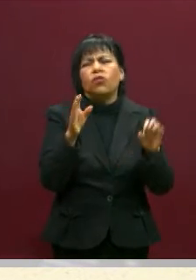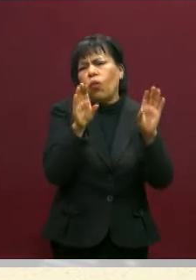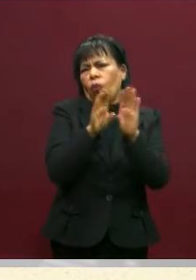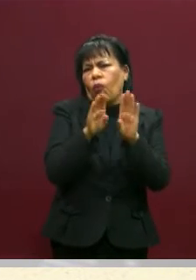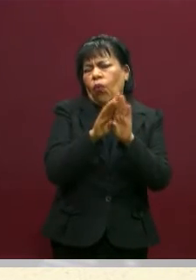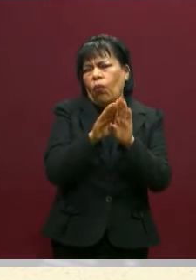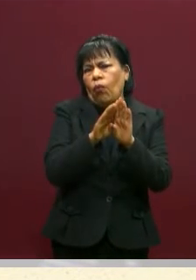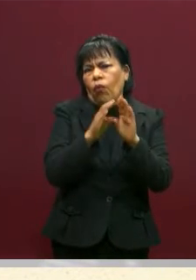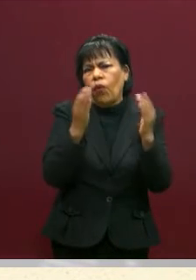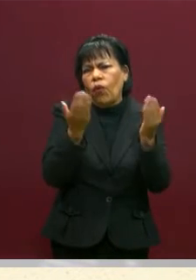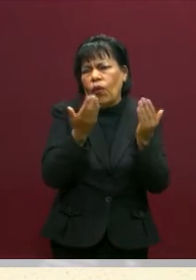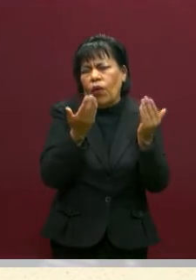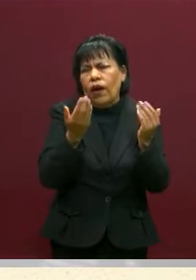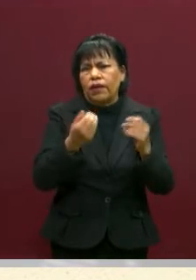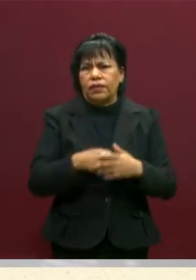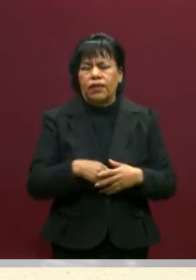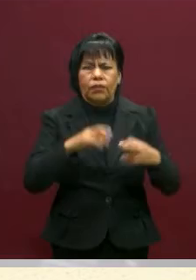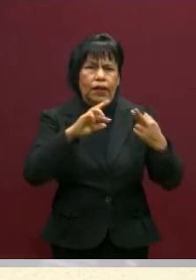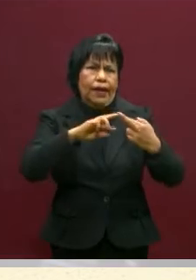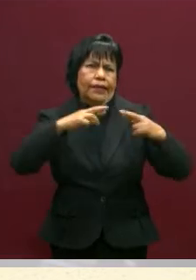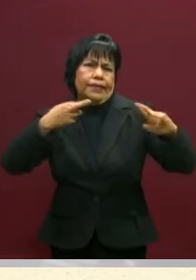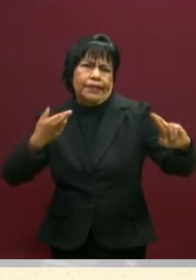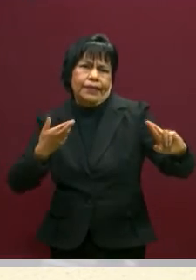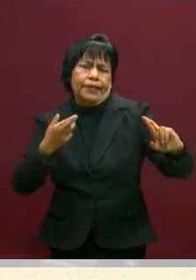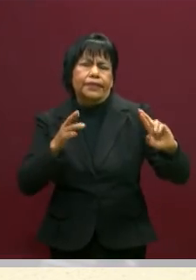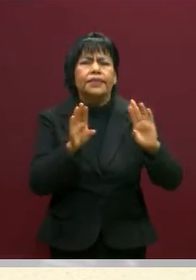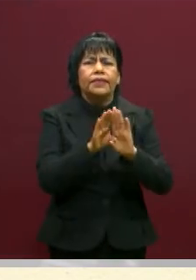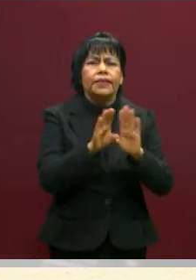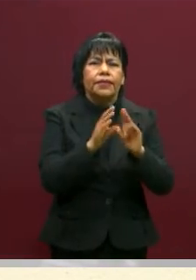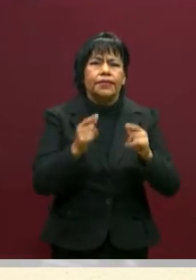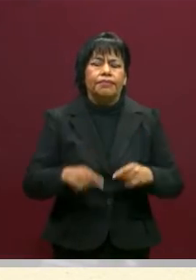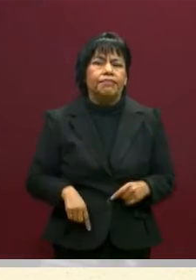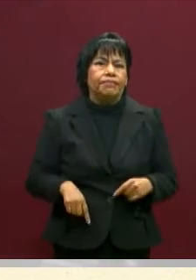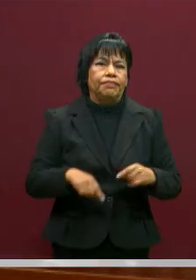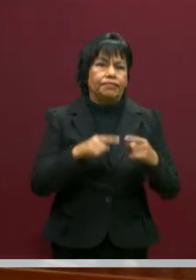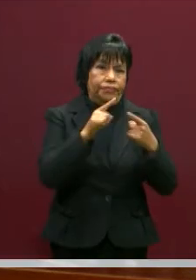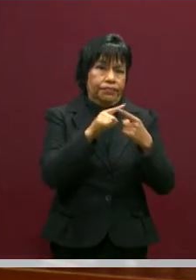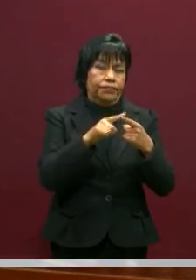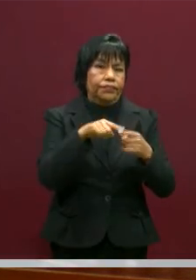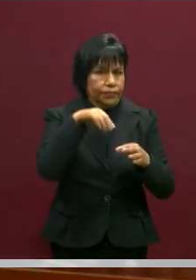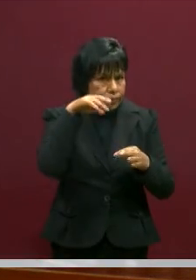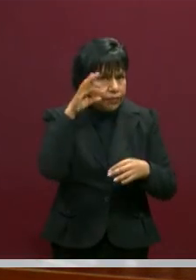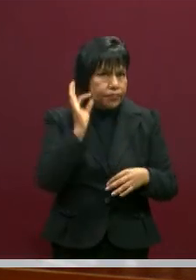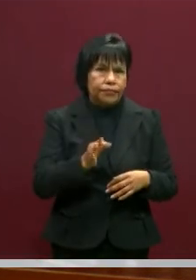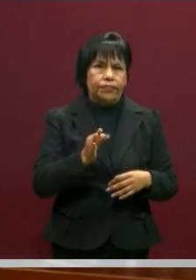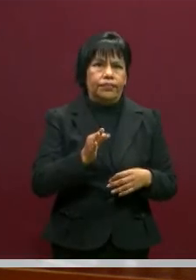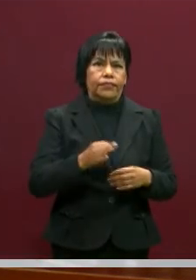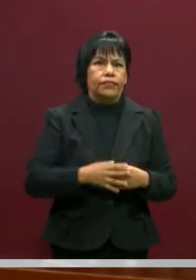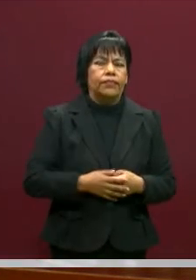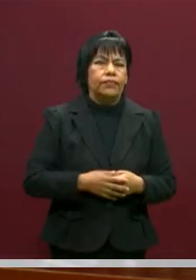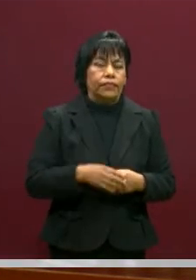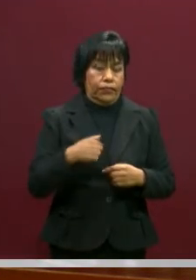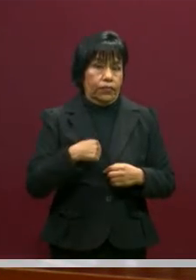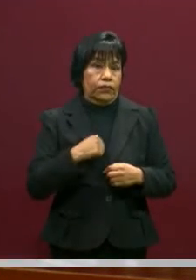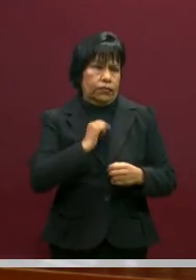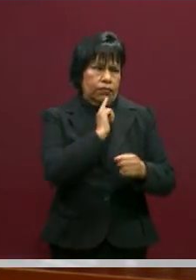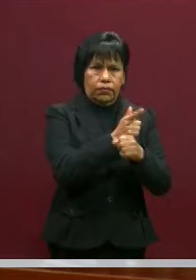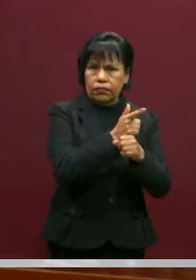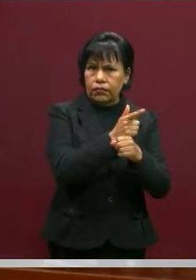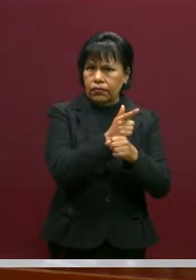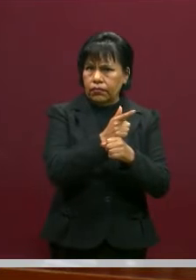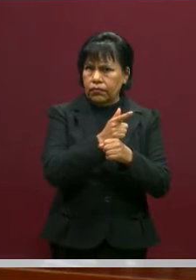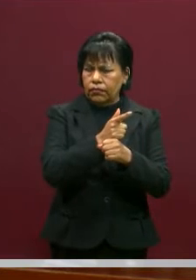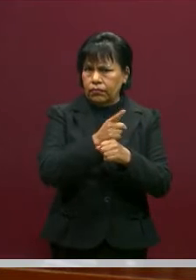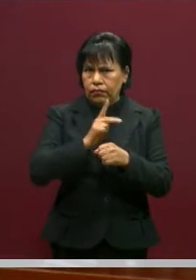podemos actuar frente a esta relación. Una, de aceptación. Es decir, si yo encuentro que mis